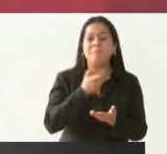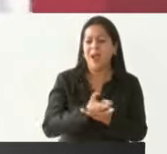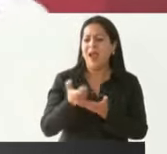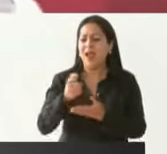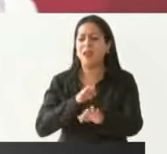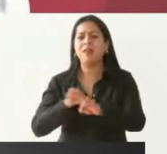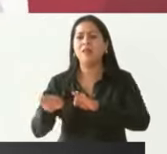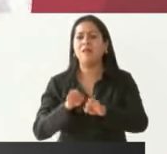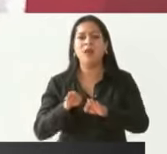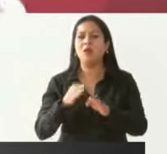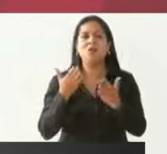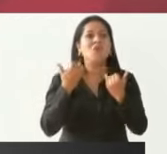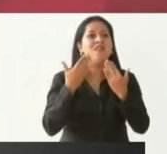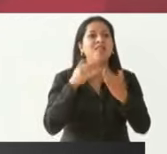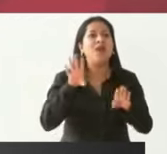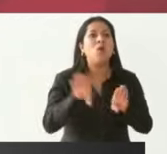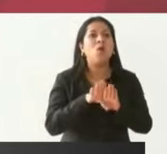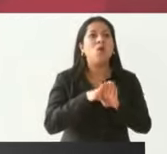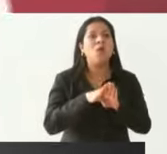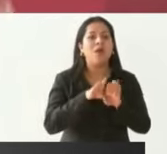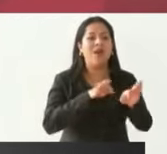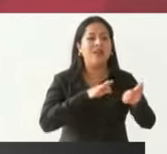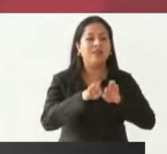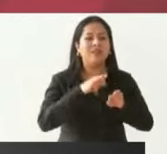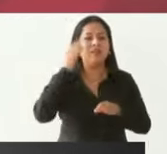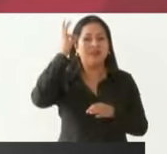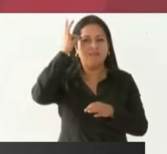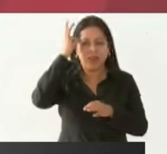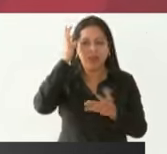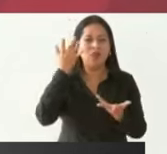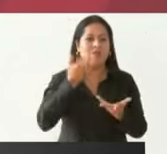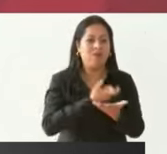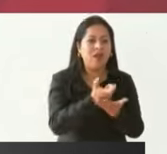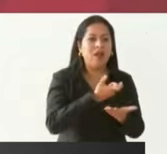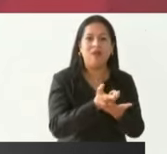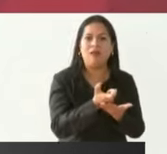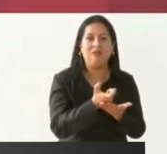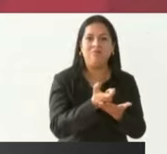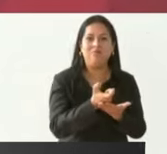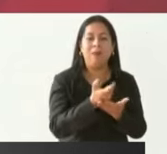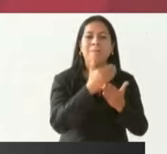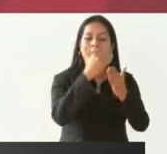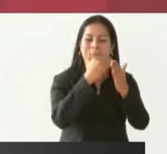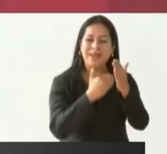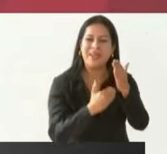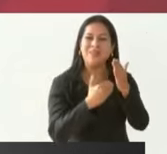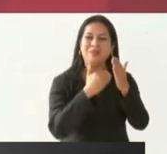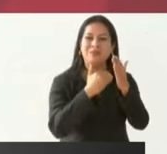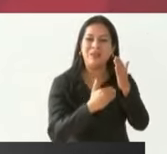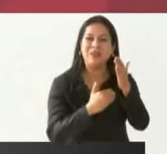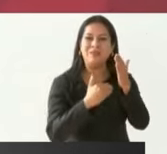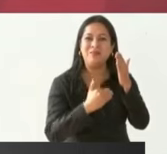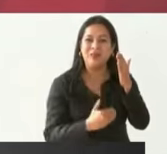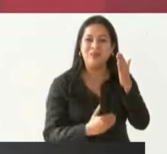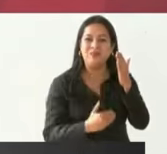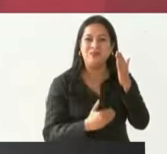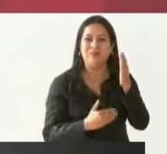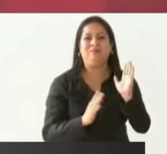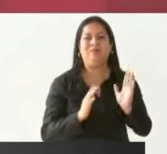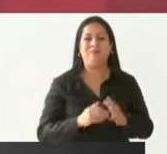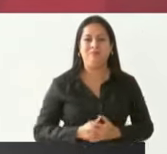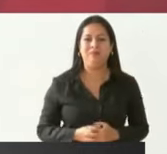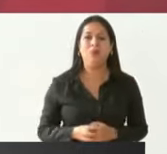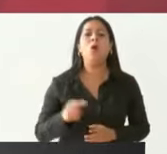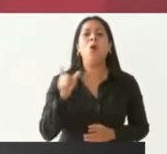Porque no aumentaban los salarios. Al contrario, cada vez que venía un aumento de